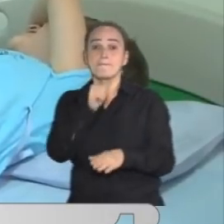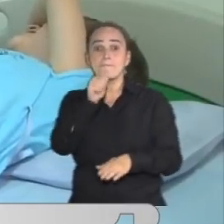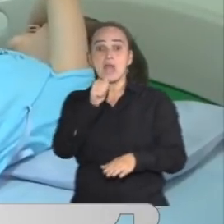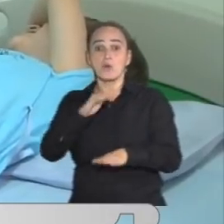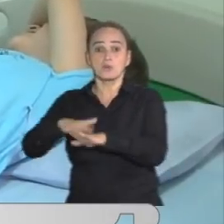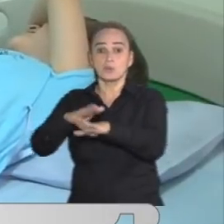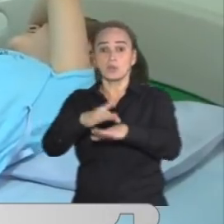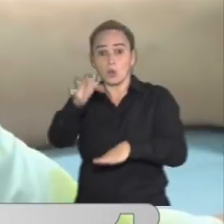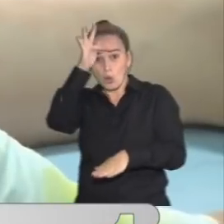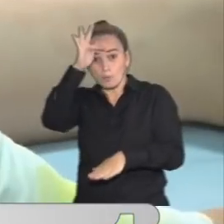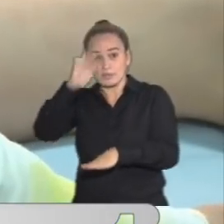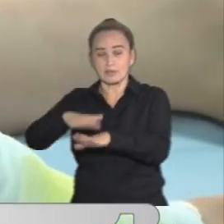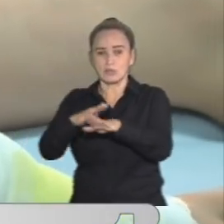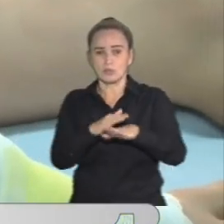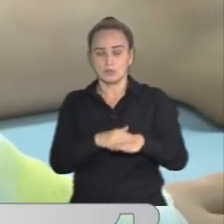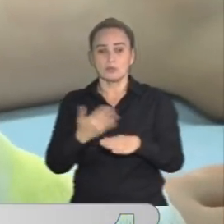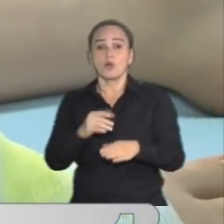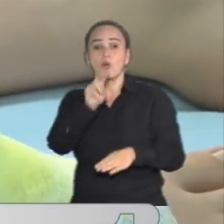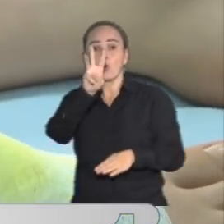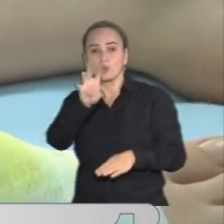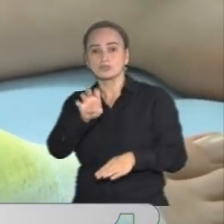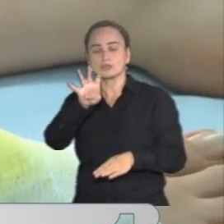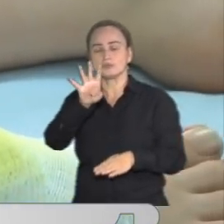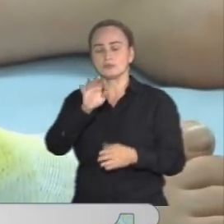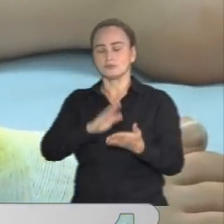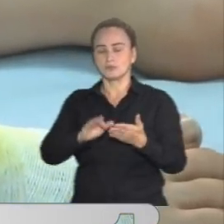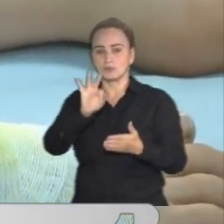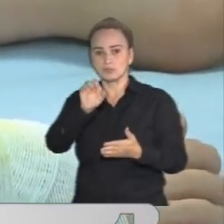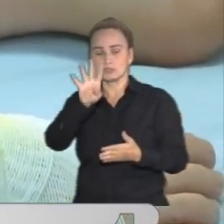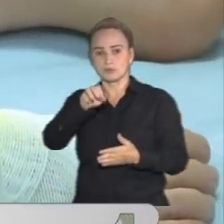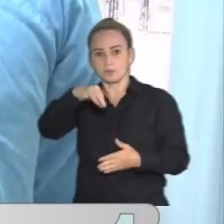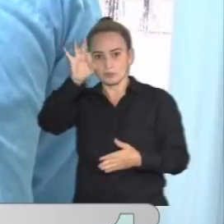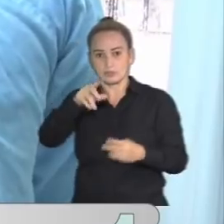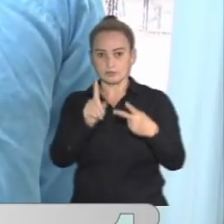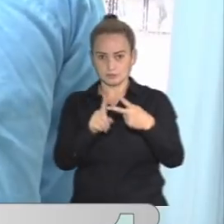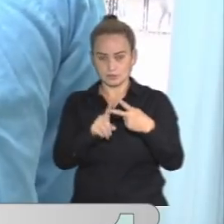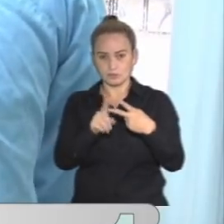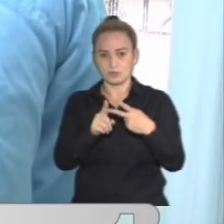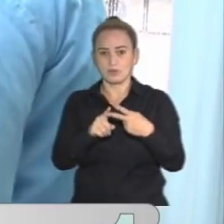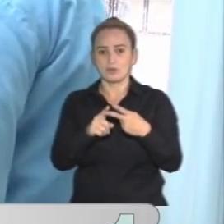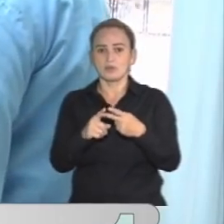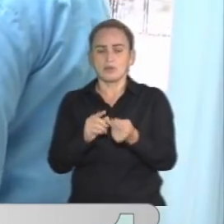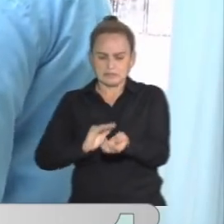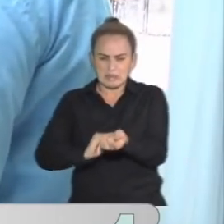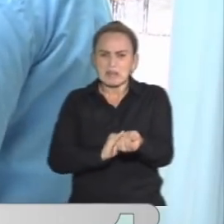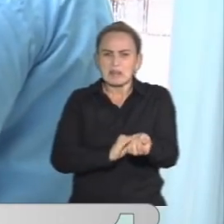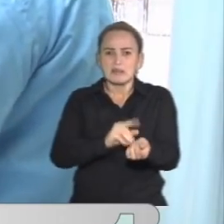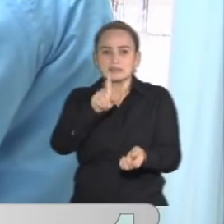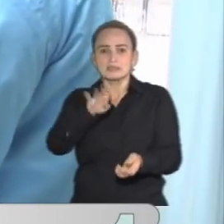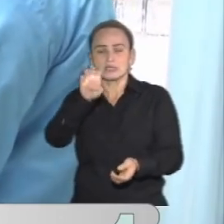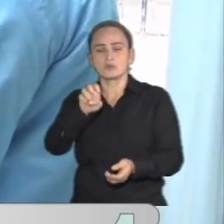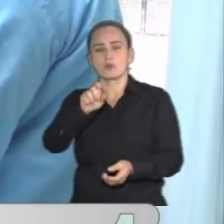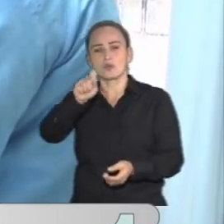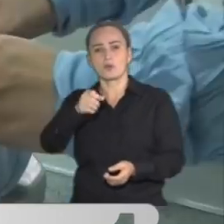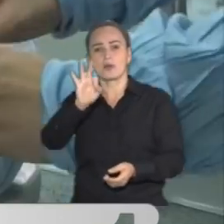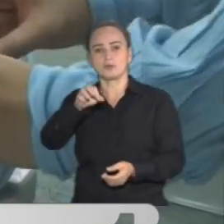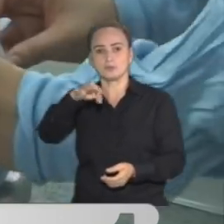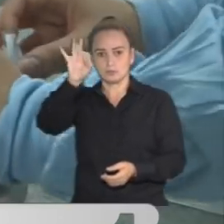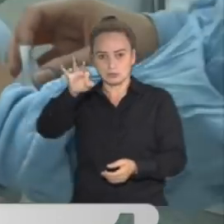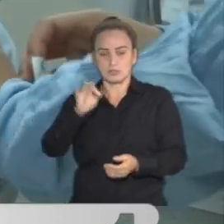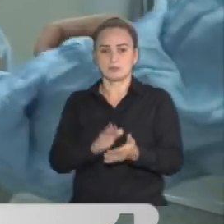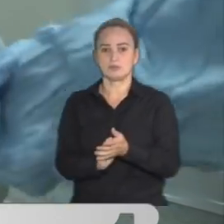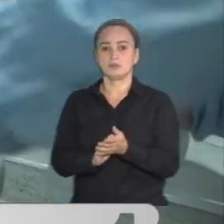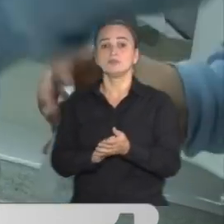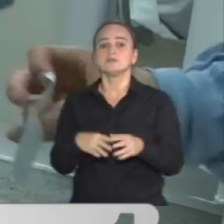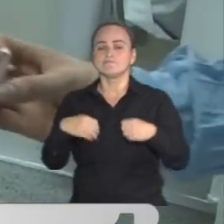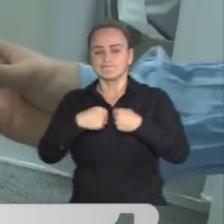reporta en los hospitales es la quemadura con un 89,9%. En segundo lugar, las laceraciones con 61,8% y